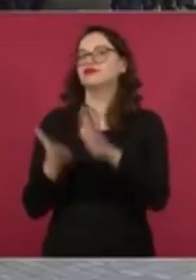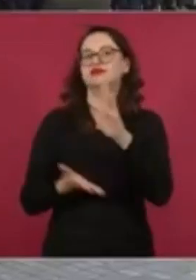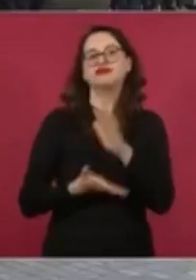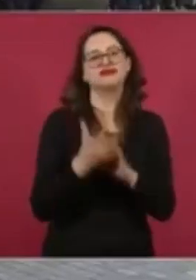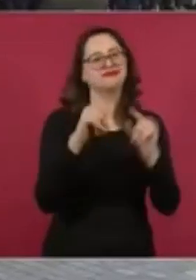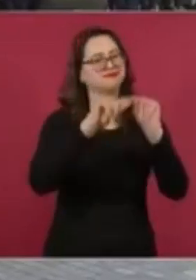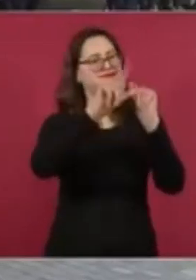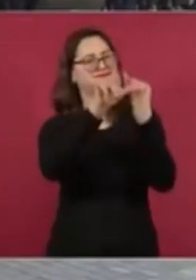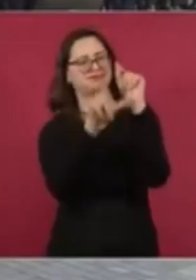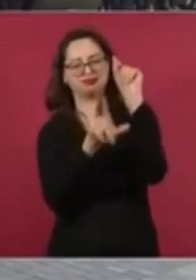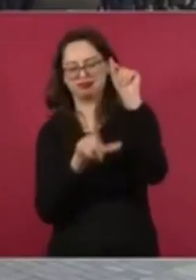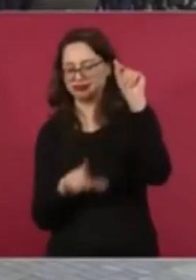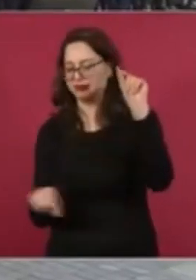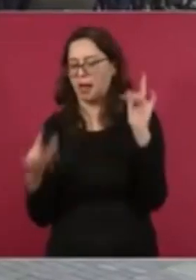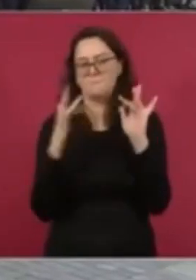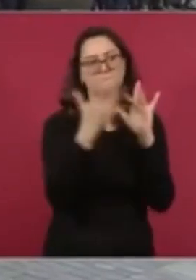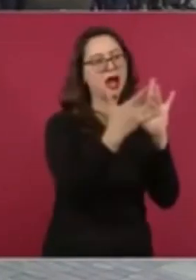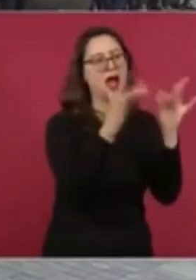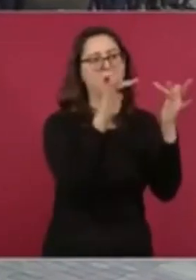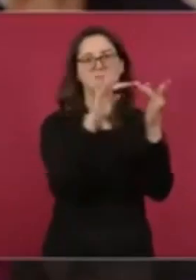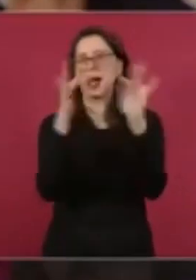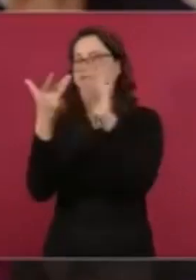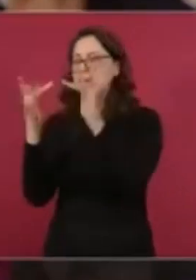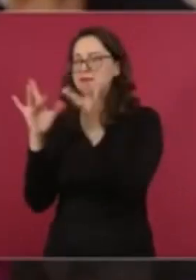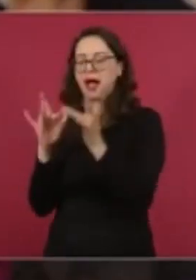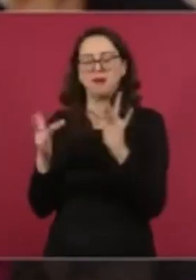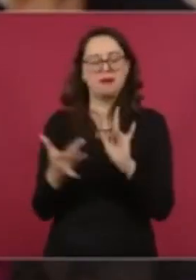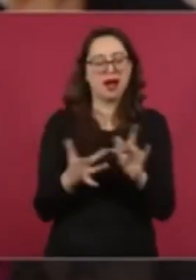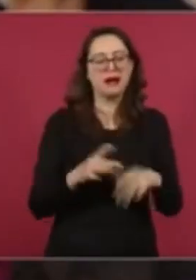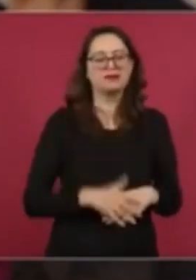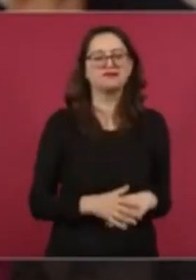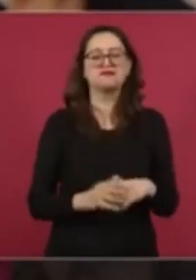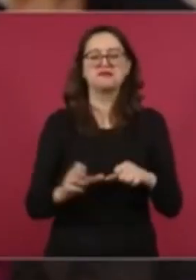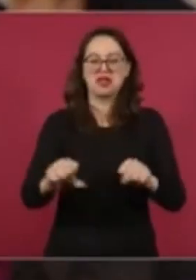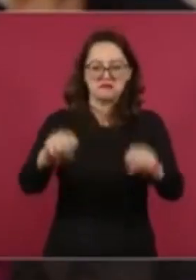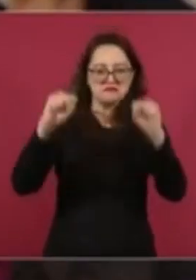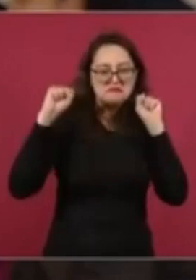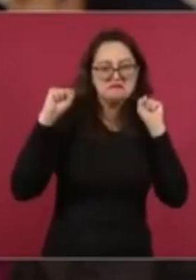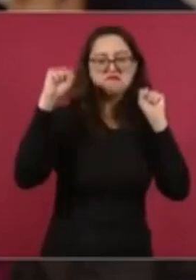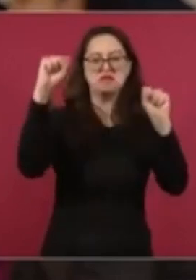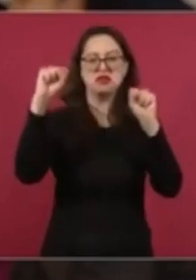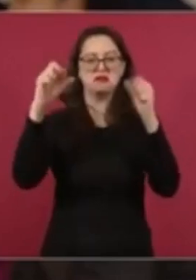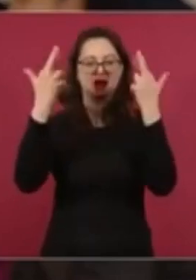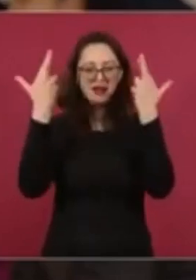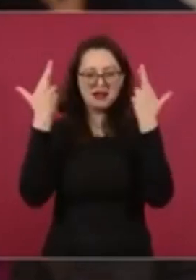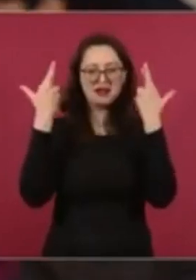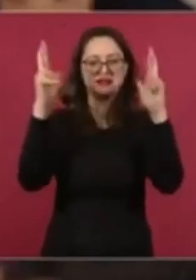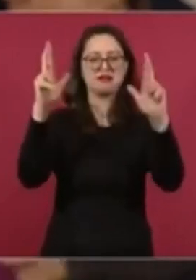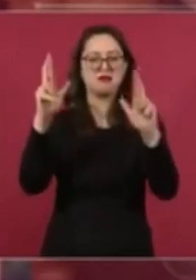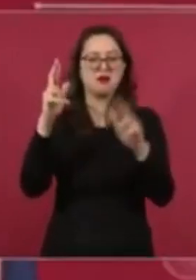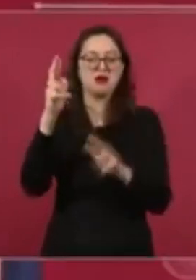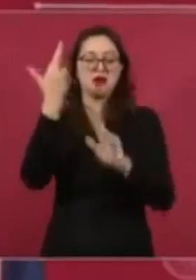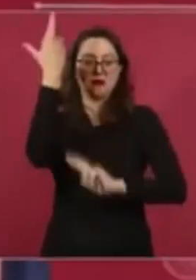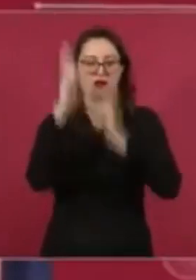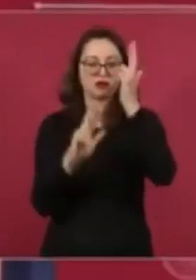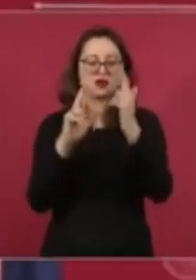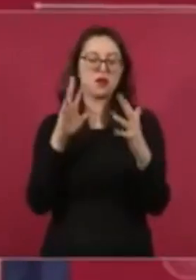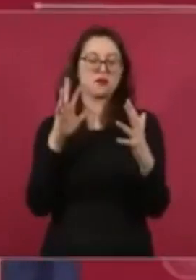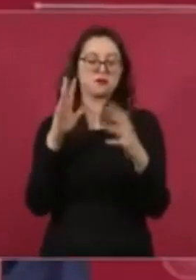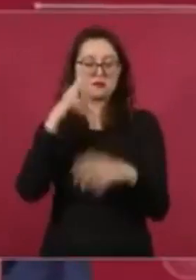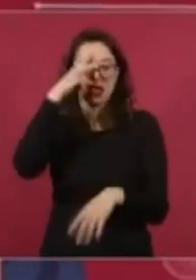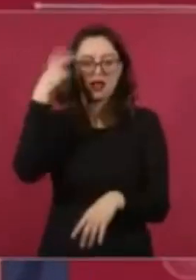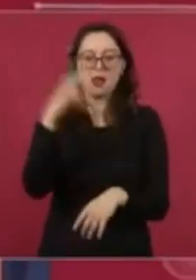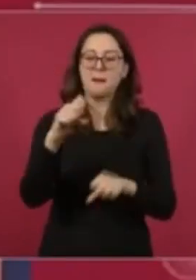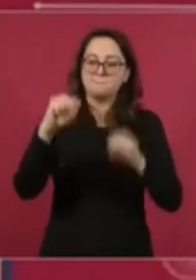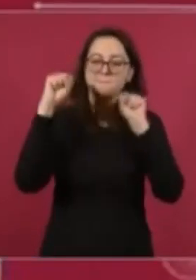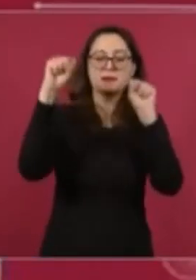frontera norte. ¡Que viva la Revolución Mexicana! ¡Viva México!